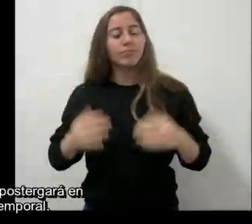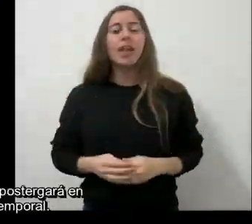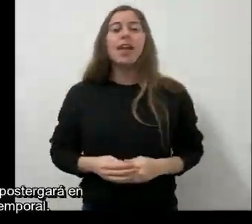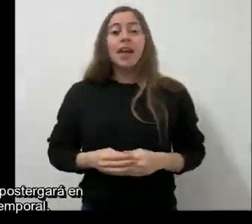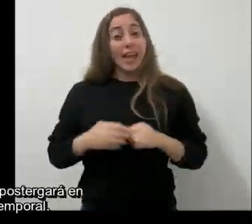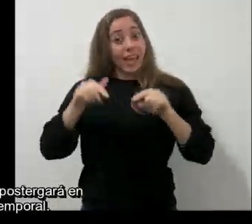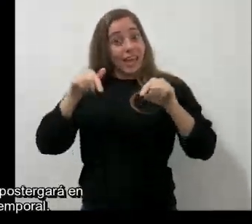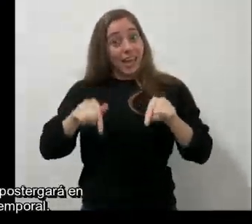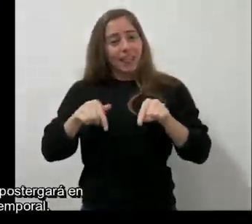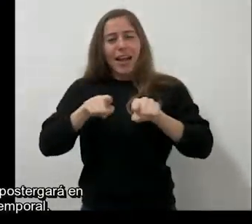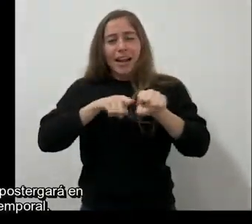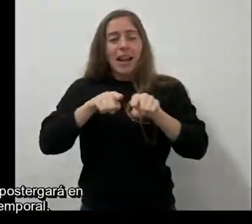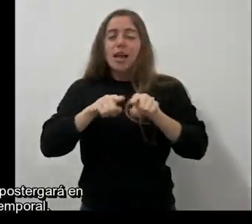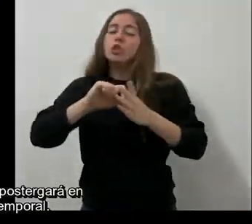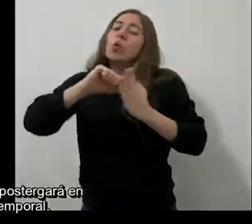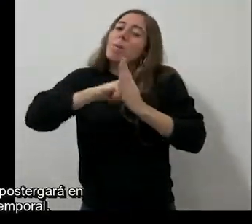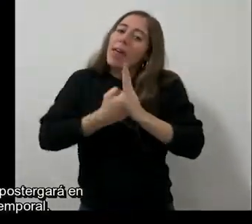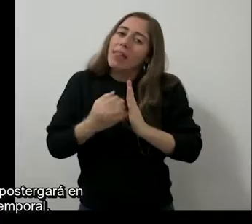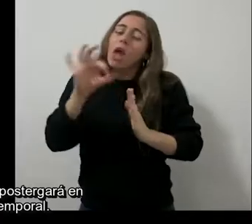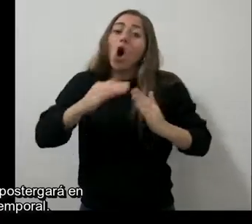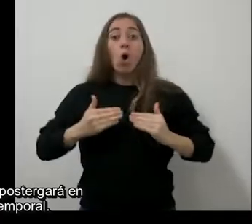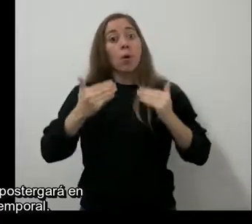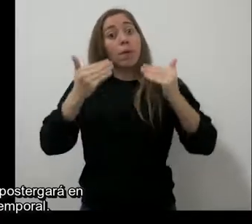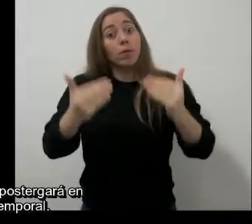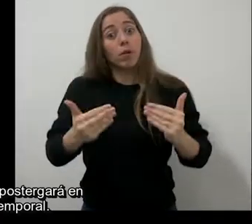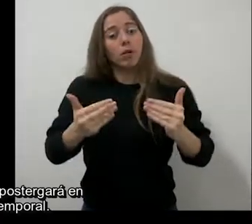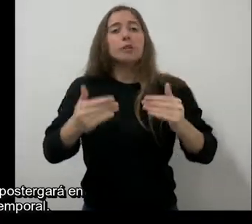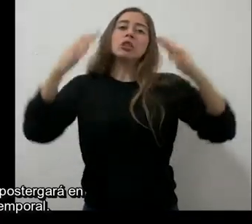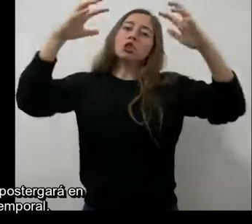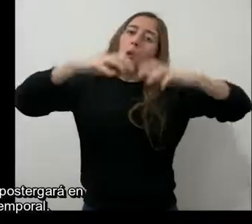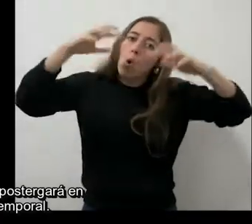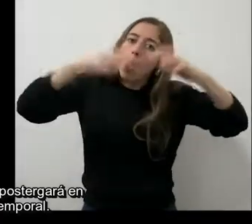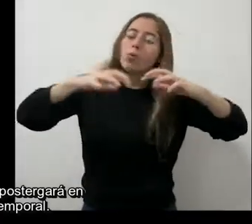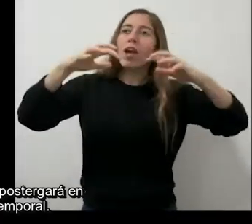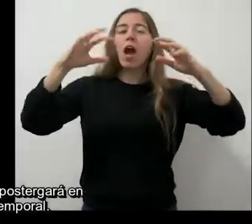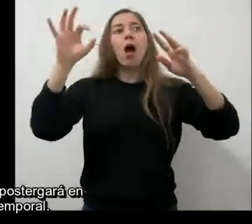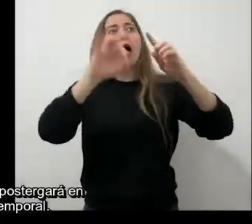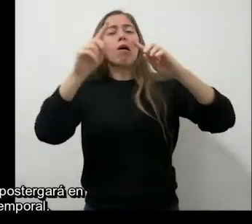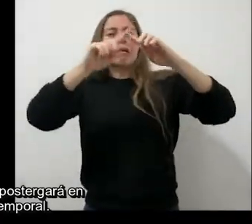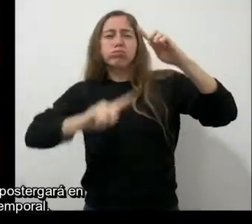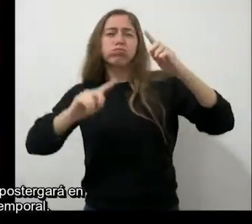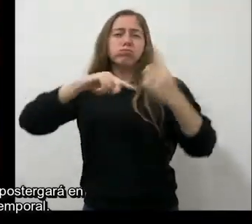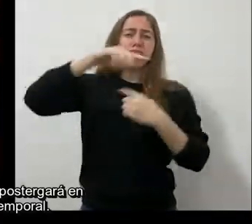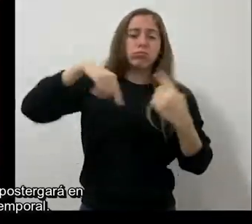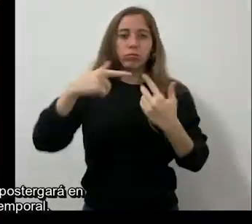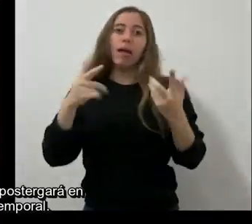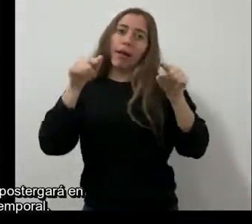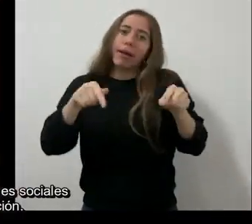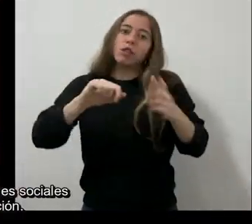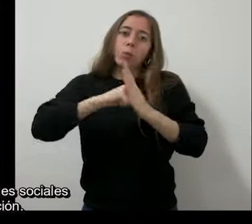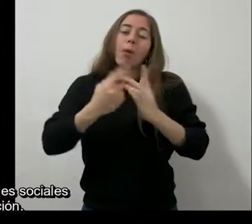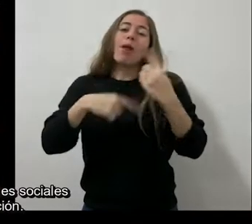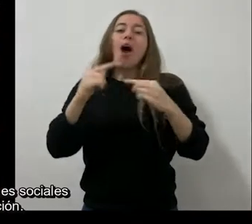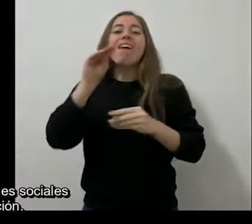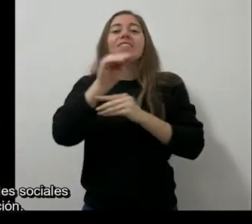La carrera solo se suspenderá o postergará en caso de lluvias intensas o temporales. Lo